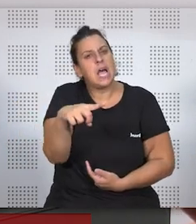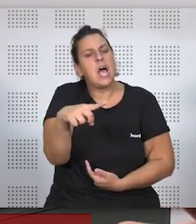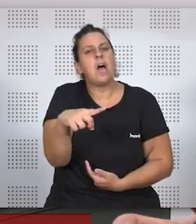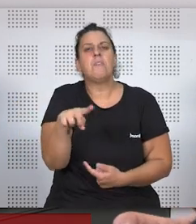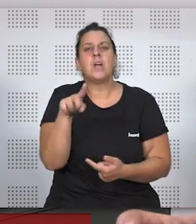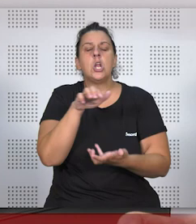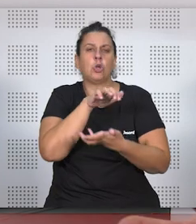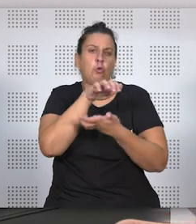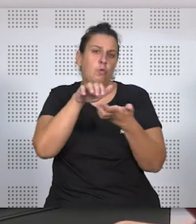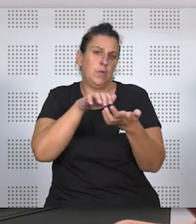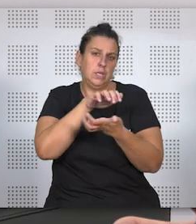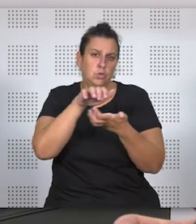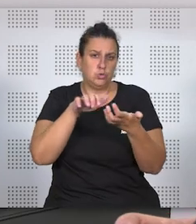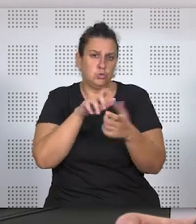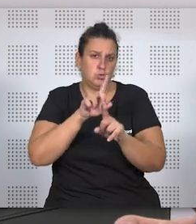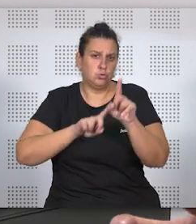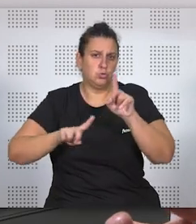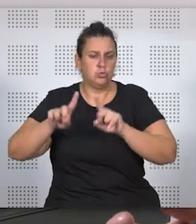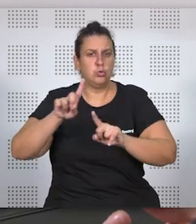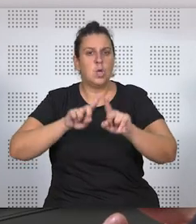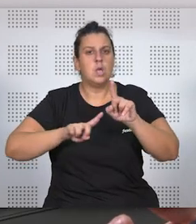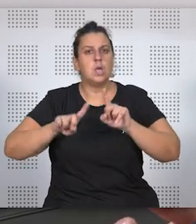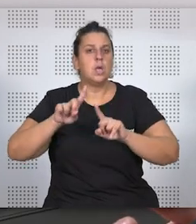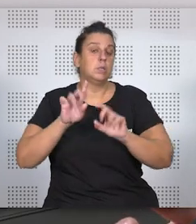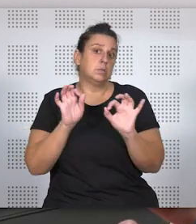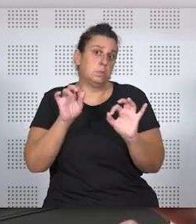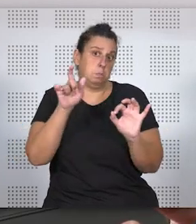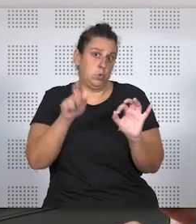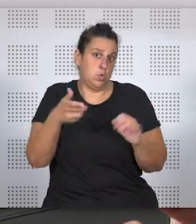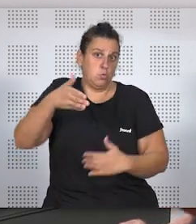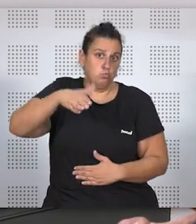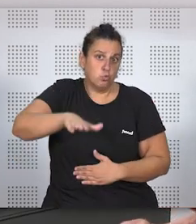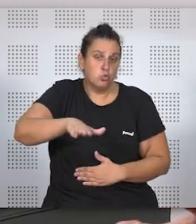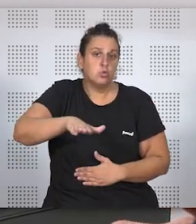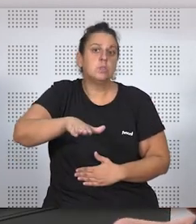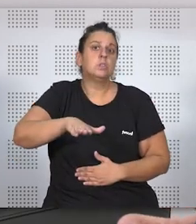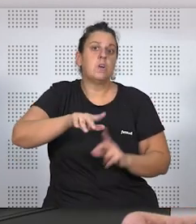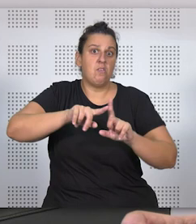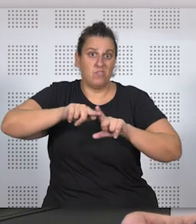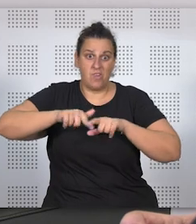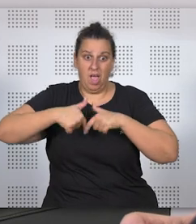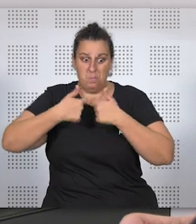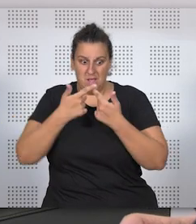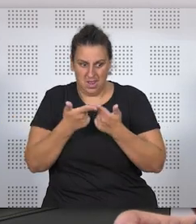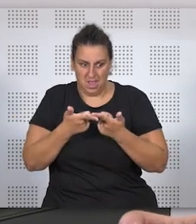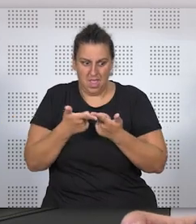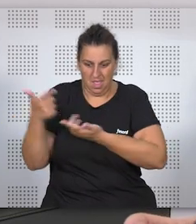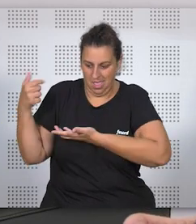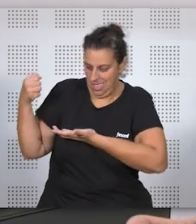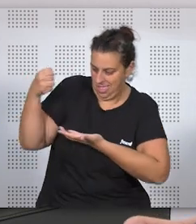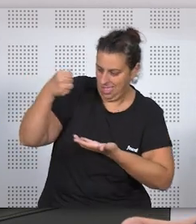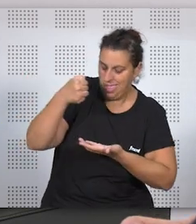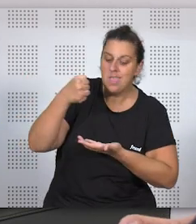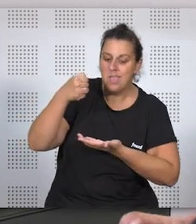también los conflictos, una vez la persona ha fallecido, entre los familiares, pues